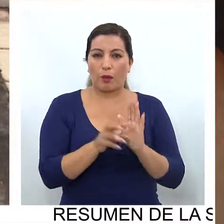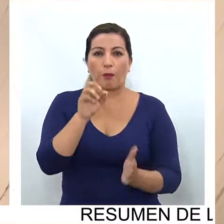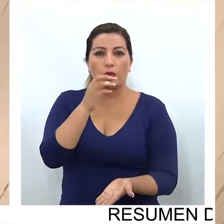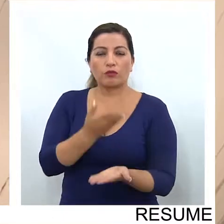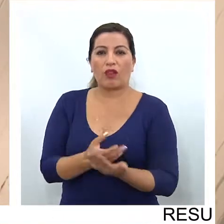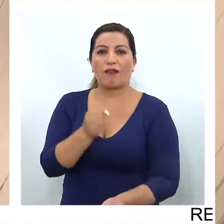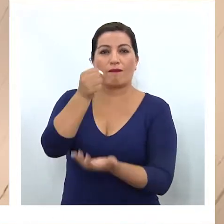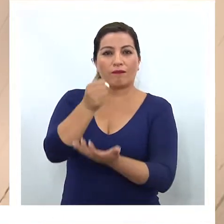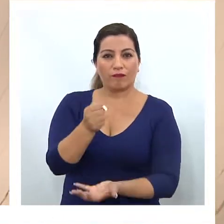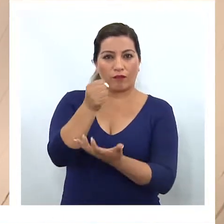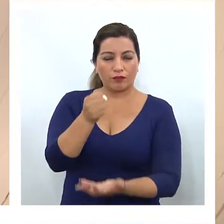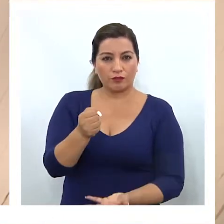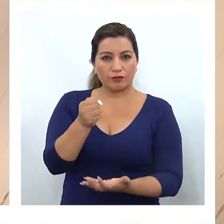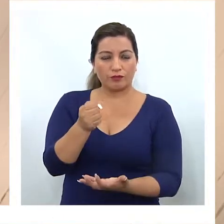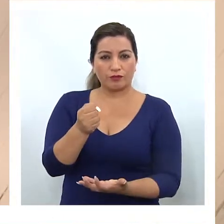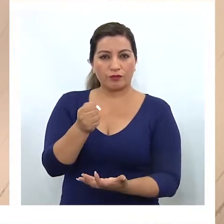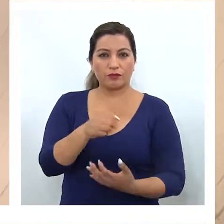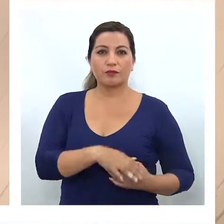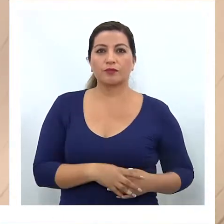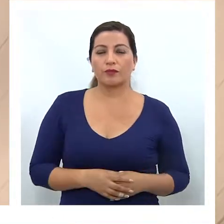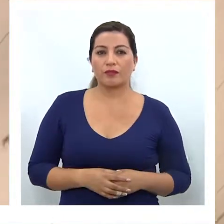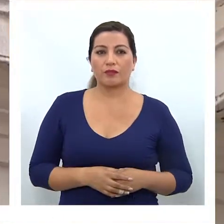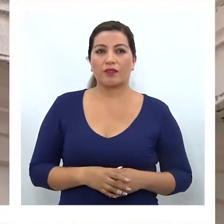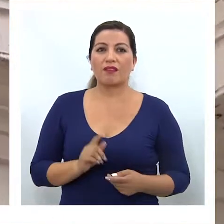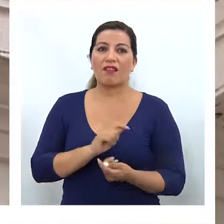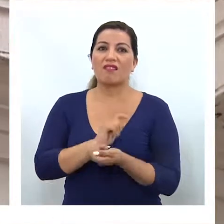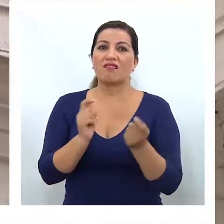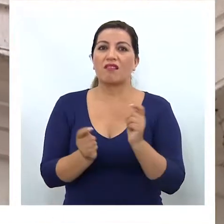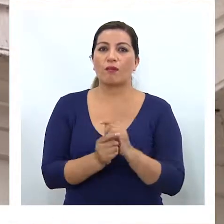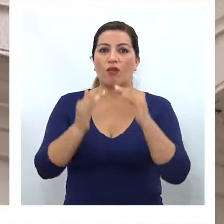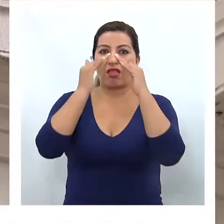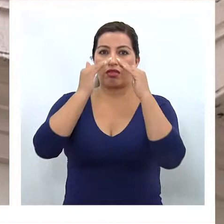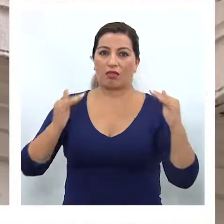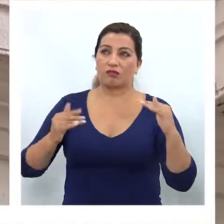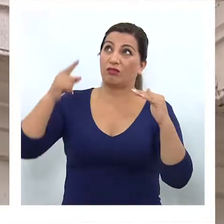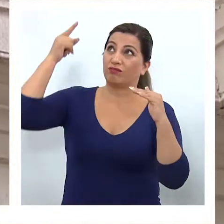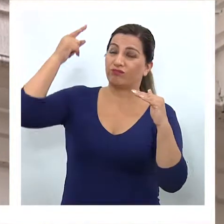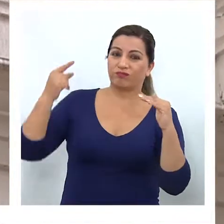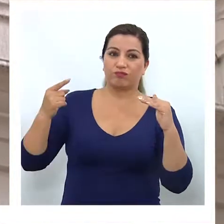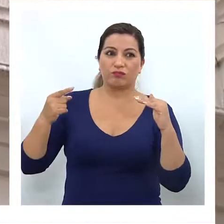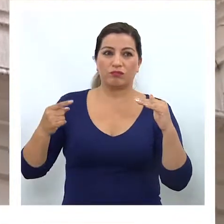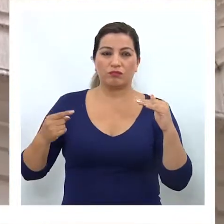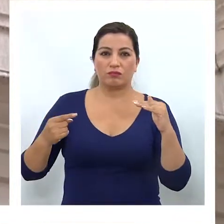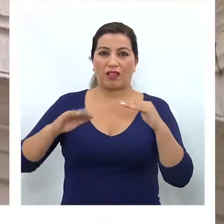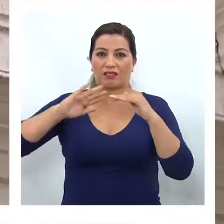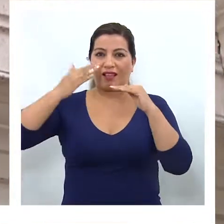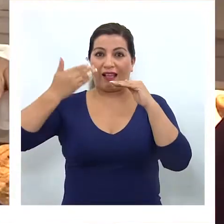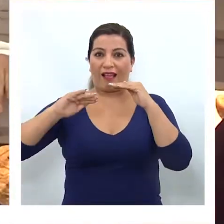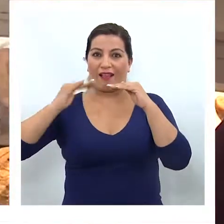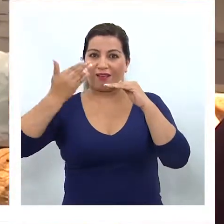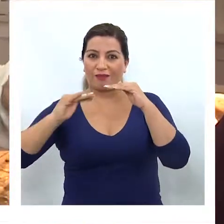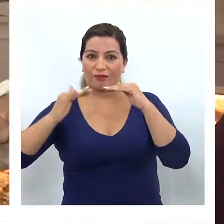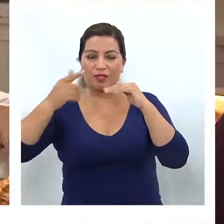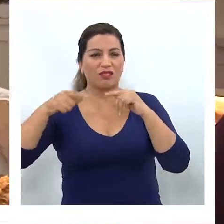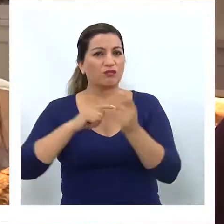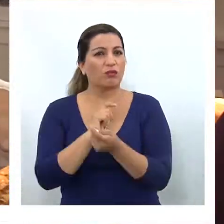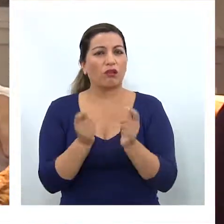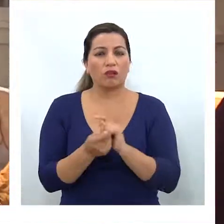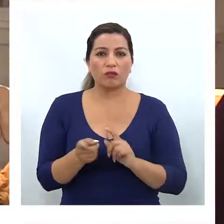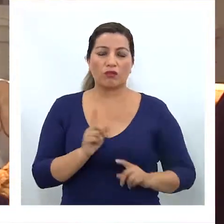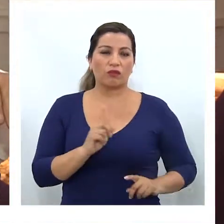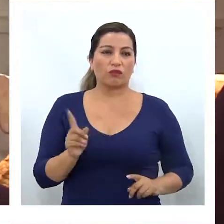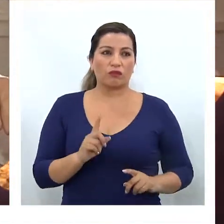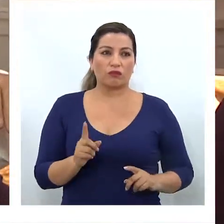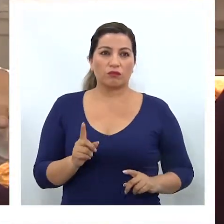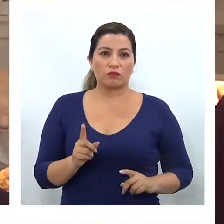tenemos programado para postular a fondos concursables, es el cambio de la techumbre, específicamente de las calaminas, que es un